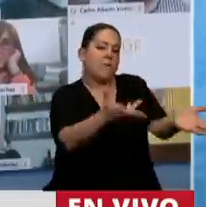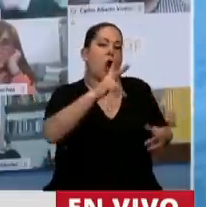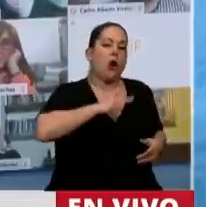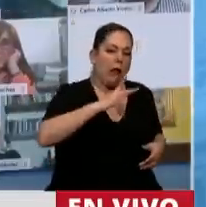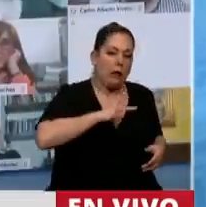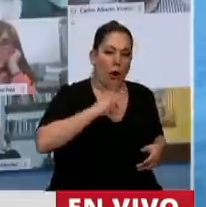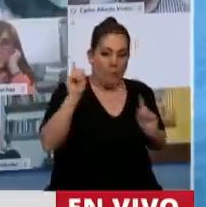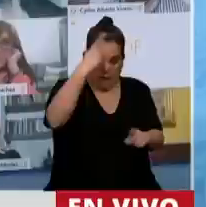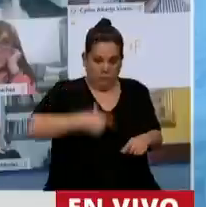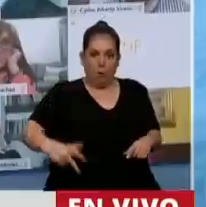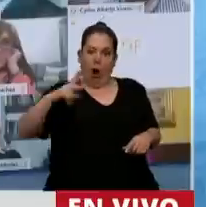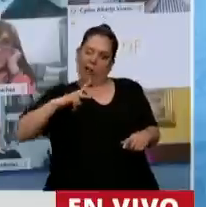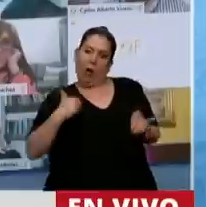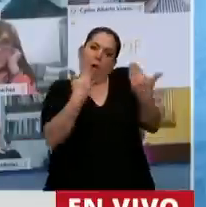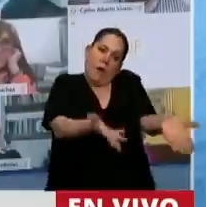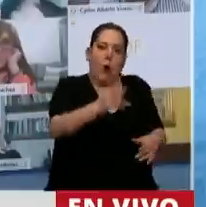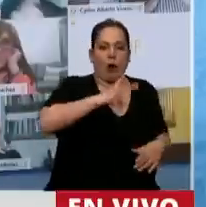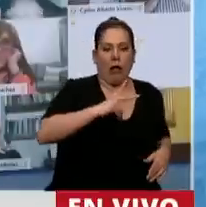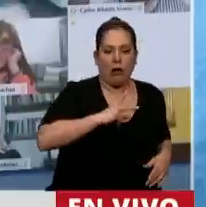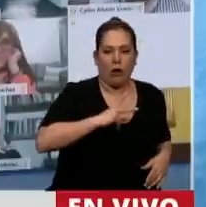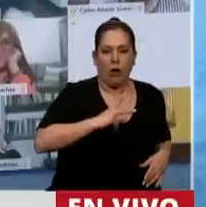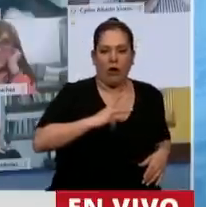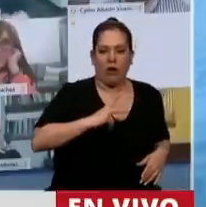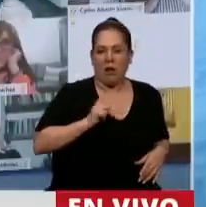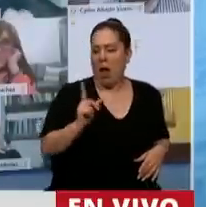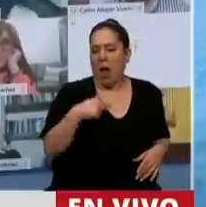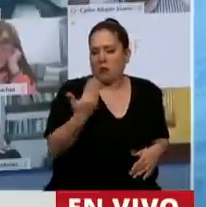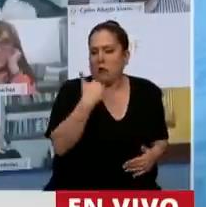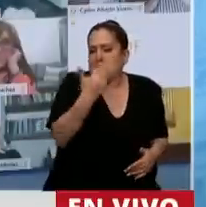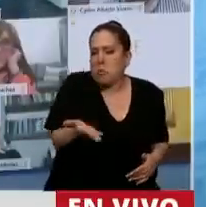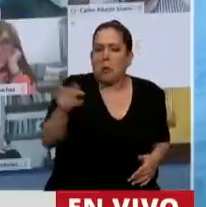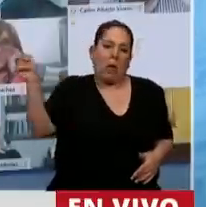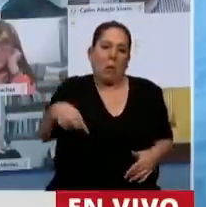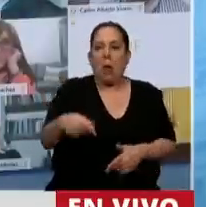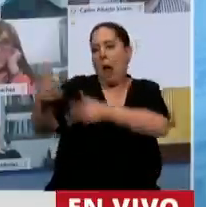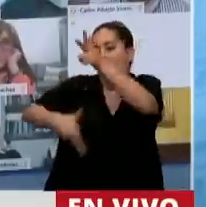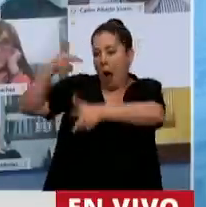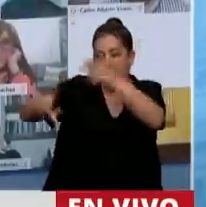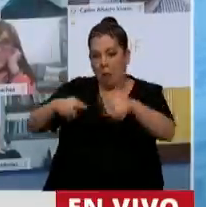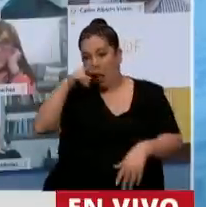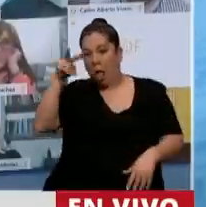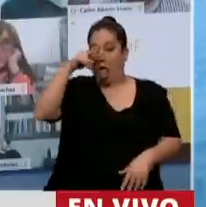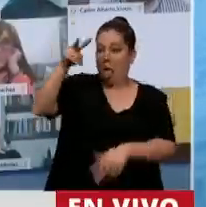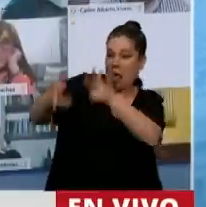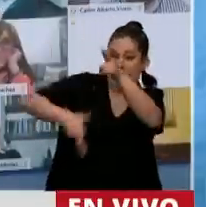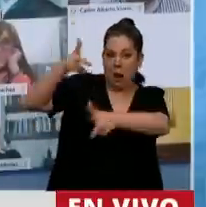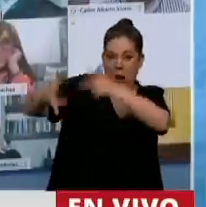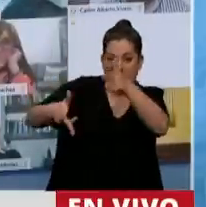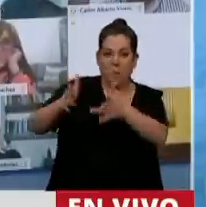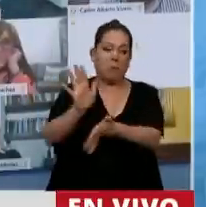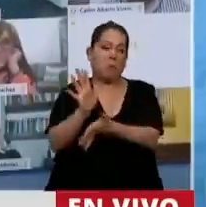y no nos importa que vengan a hablar acá con la prepotencia y el autoritarismo de los